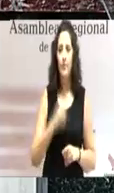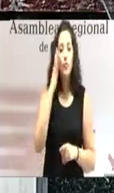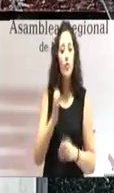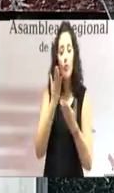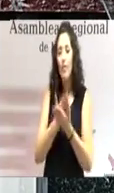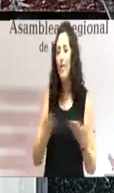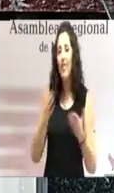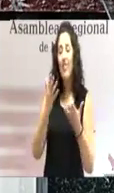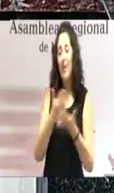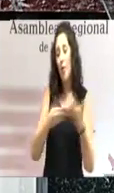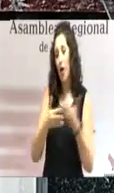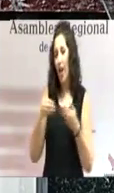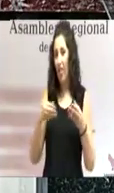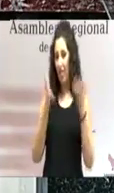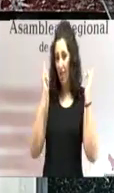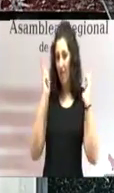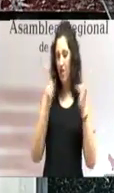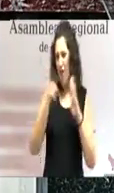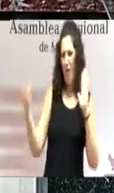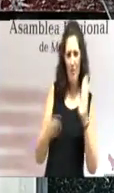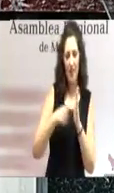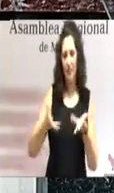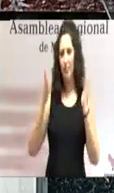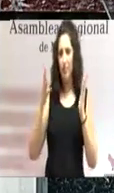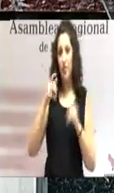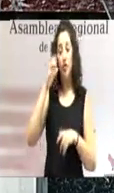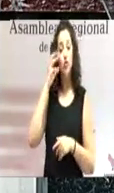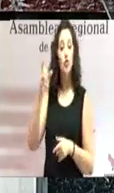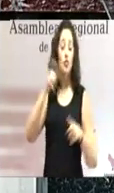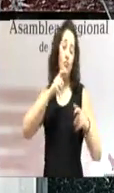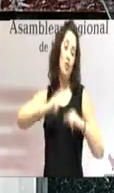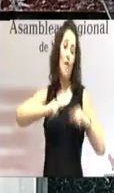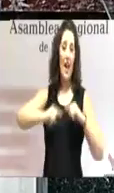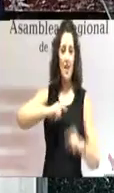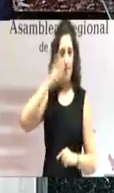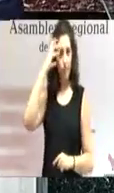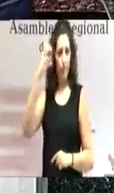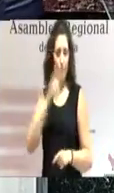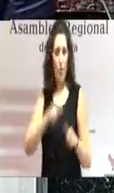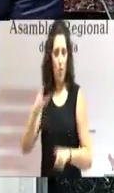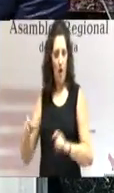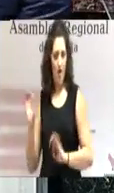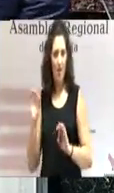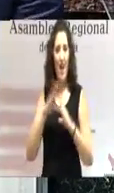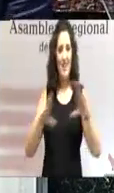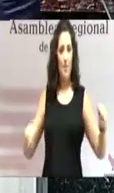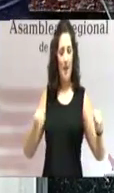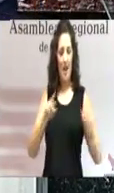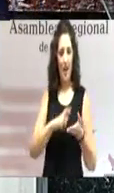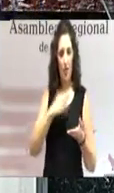democracia, en el parlamentarismo como expresión de la soberanía popular y de la libertad. En la Asamblea regional